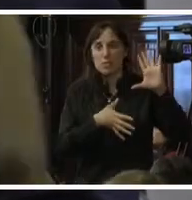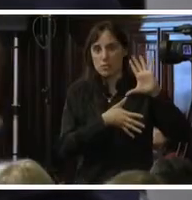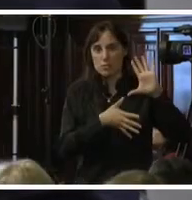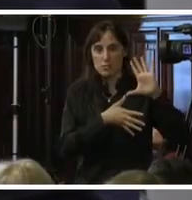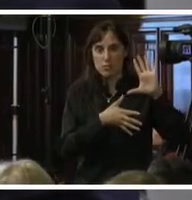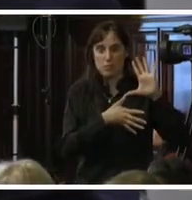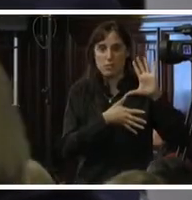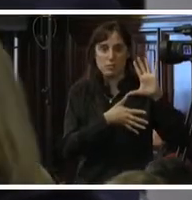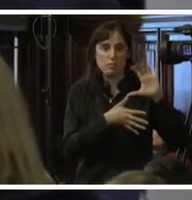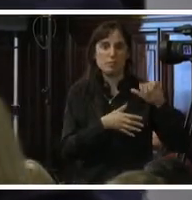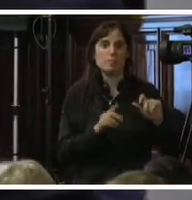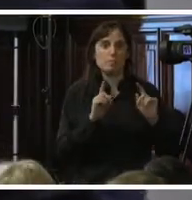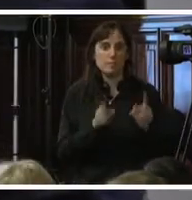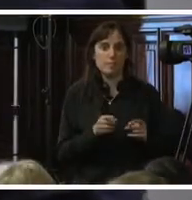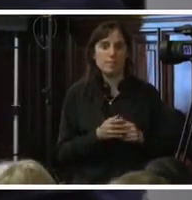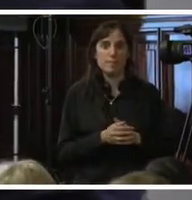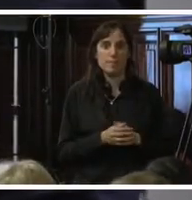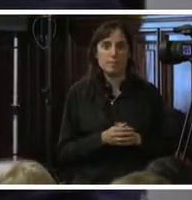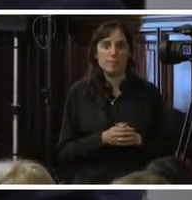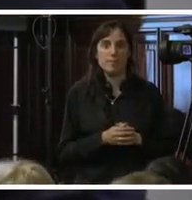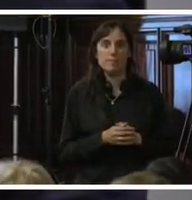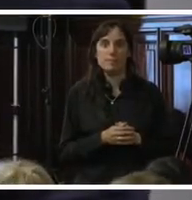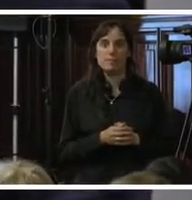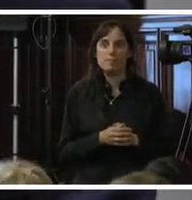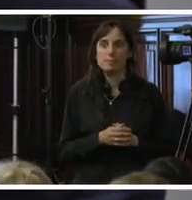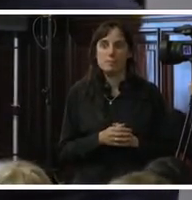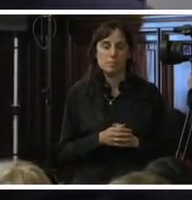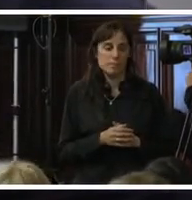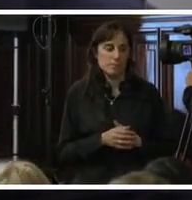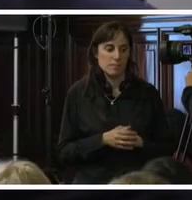que era lo que les decía, para el año entrante. Es con base en la opinión.